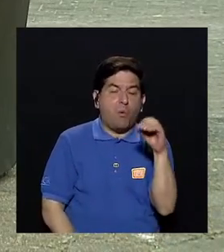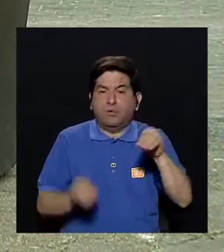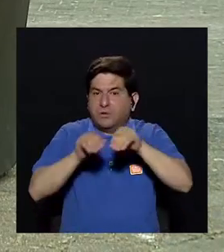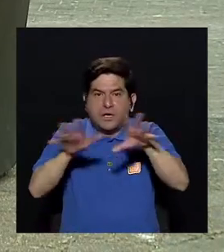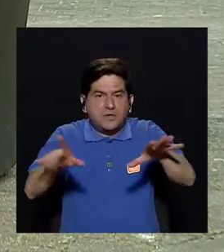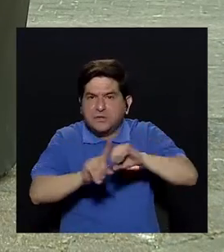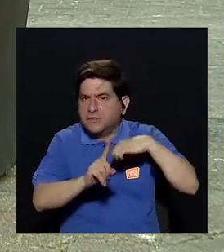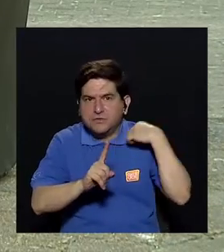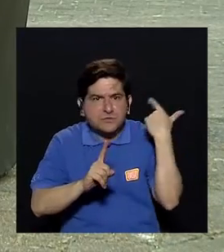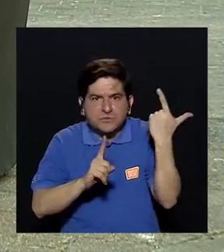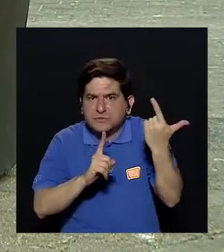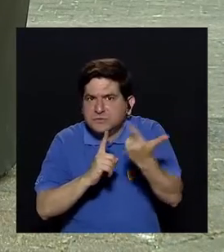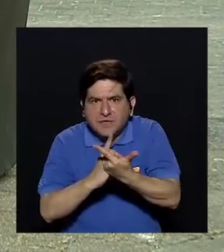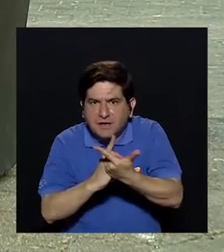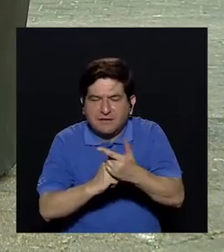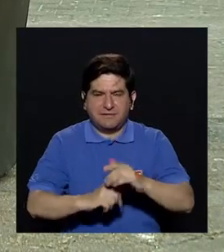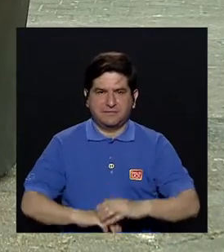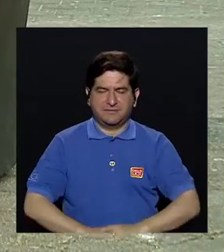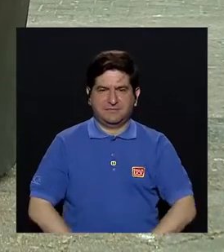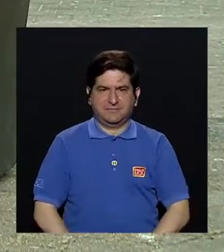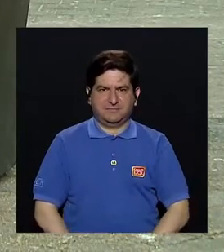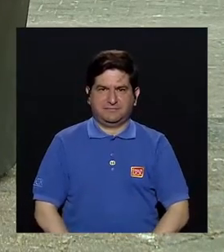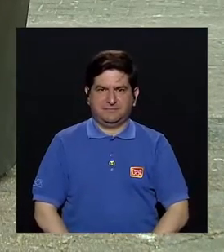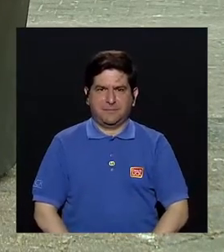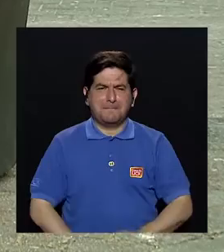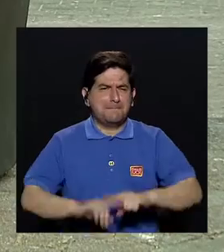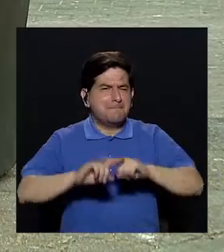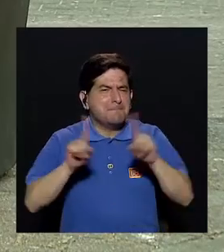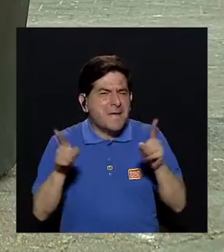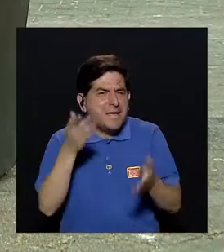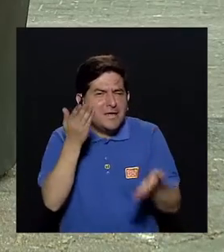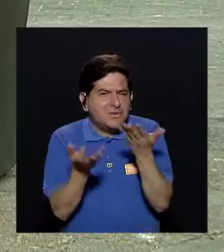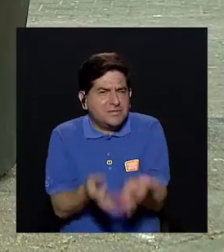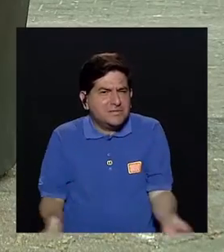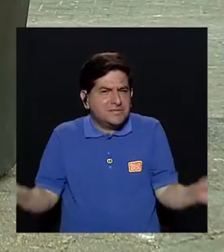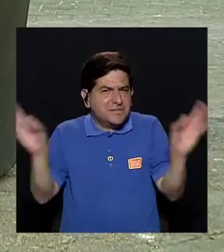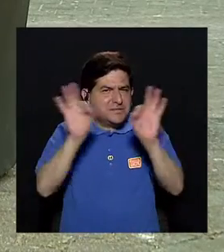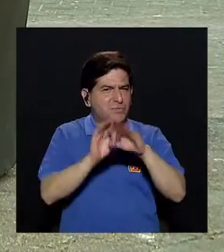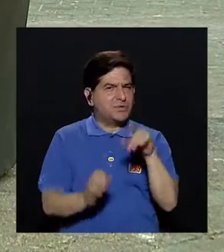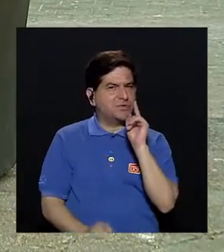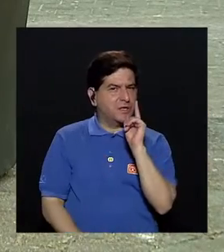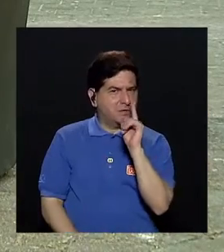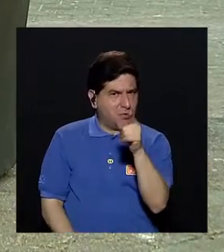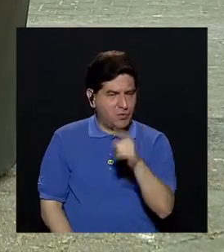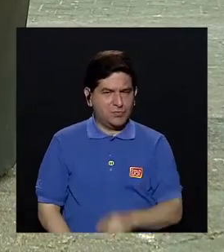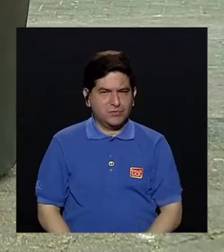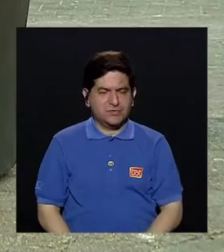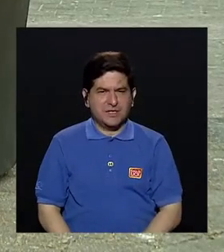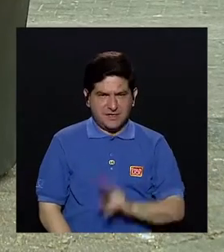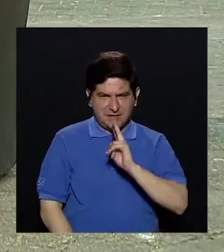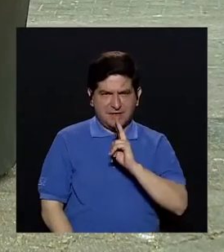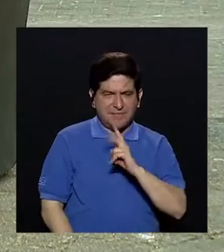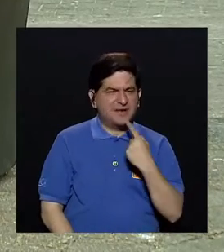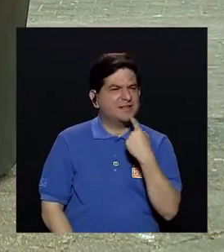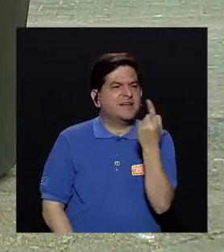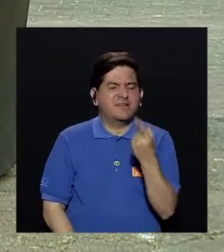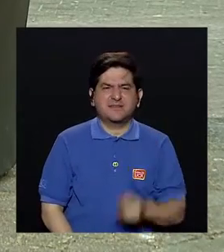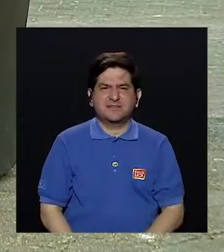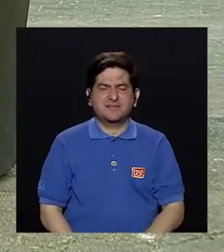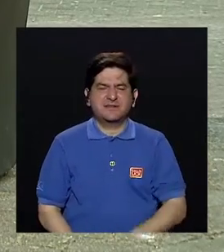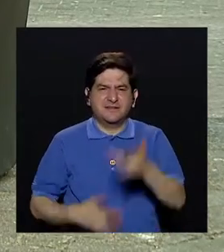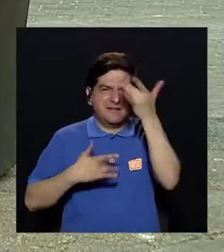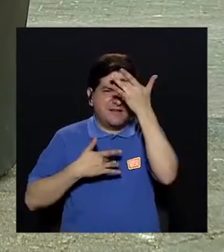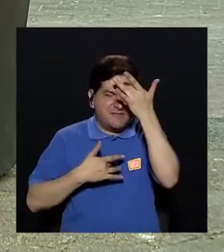noticieros, en fin, en redes sociales. Pero tal vez sería importante que usted nos ubique realmente qué